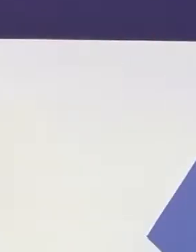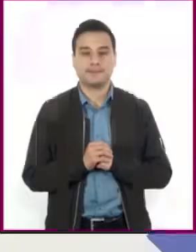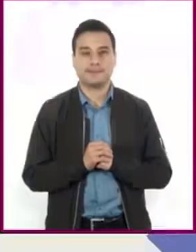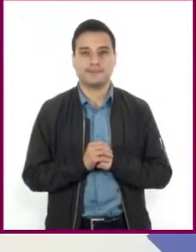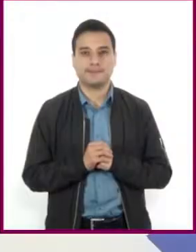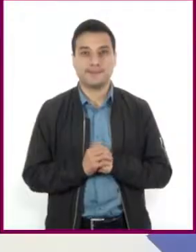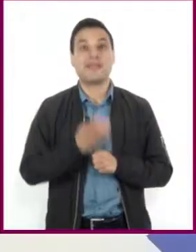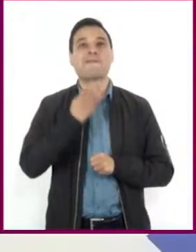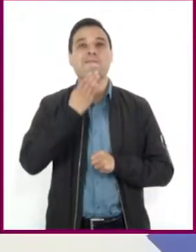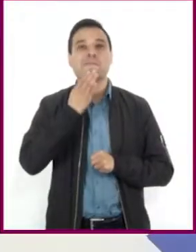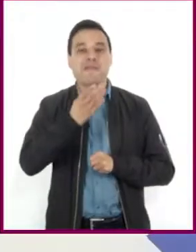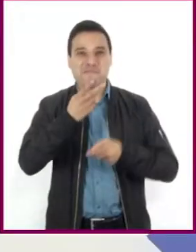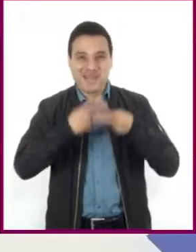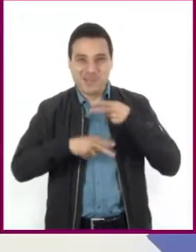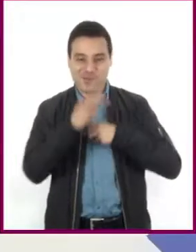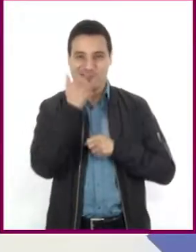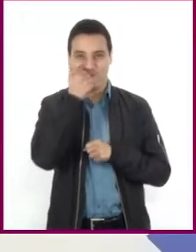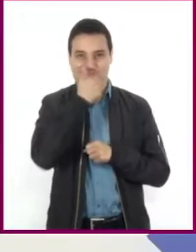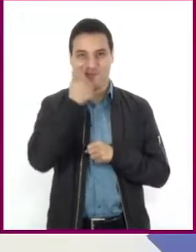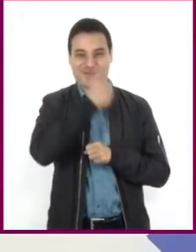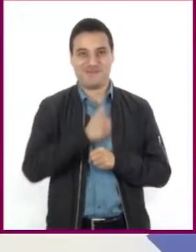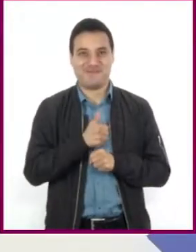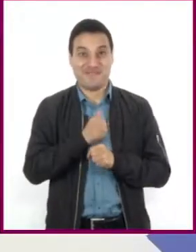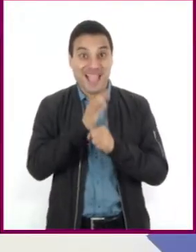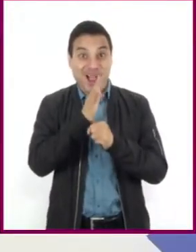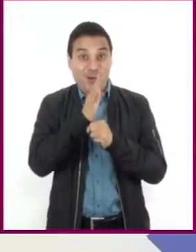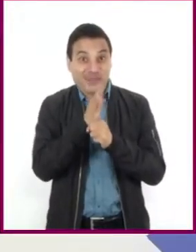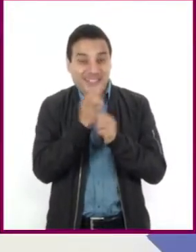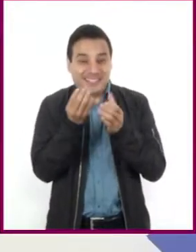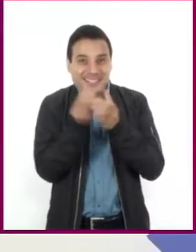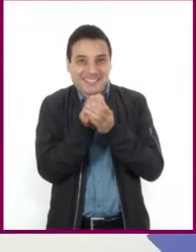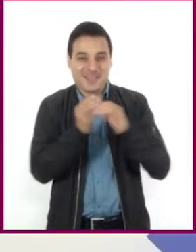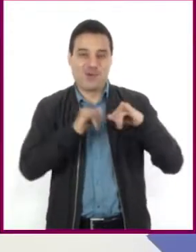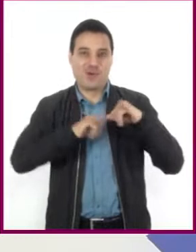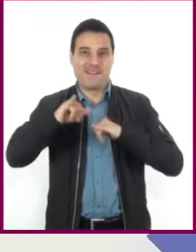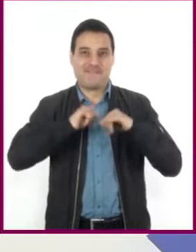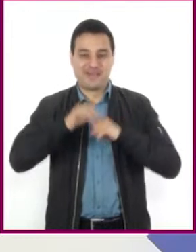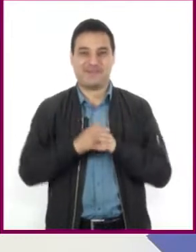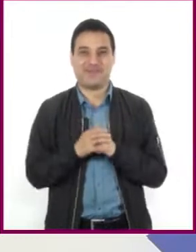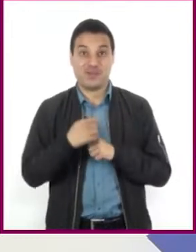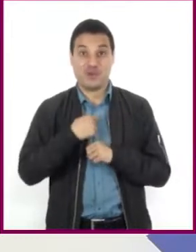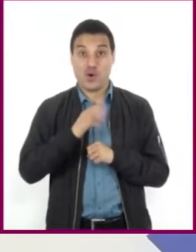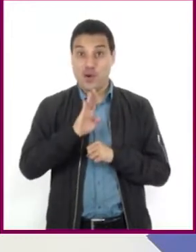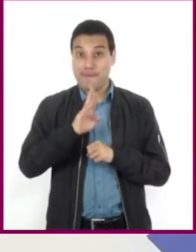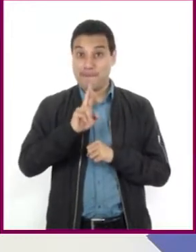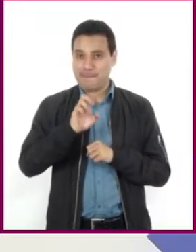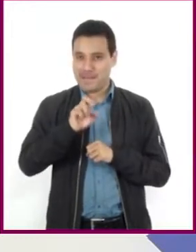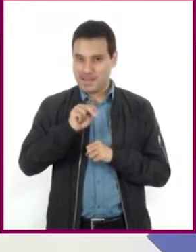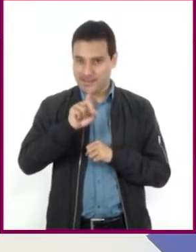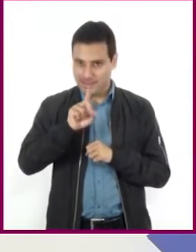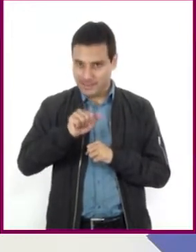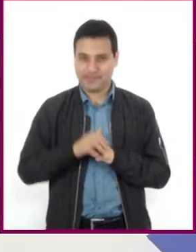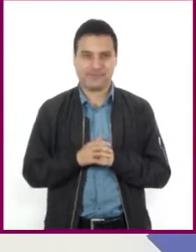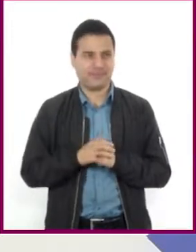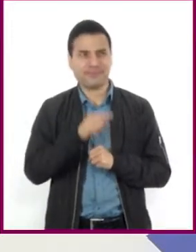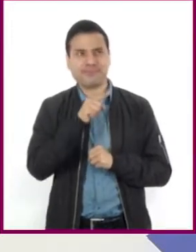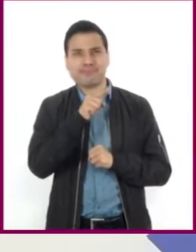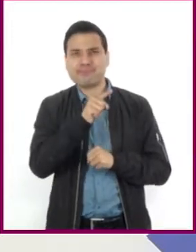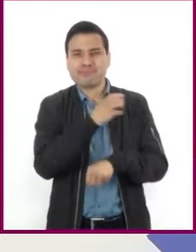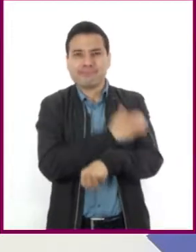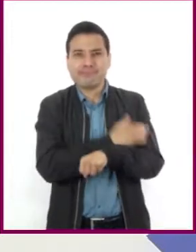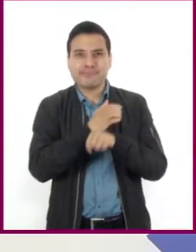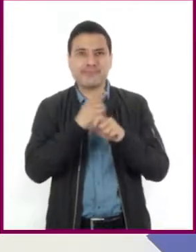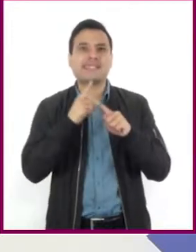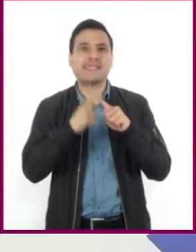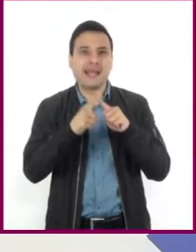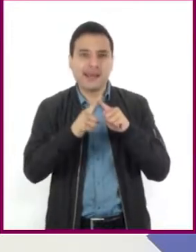Bienvenidos y bienvenidos a una sesión más de geografía. Soy Brenda Lucrecia Trejo Morfín. Me acompaña Enrique